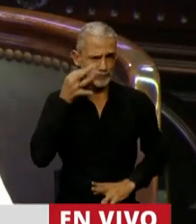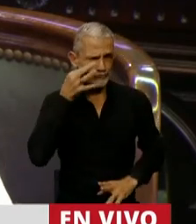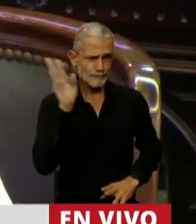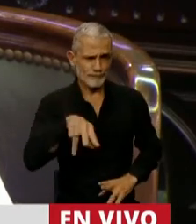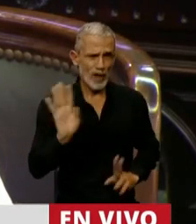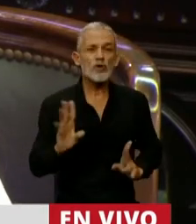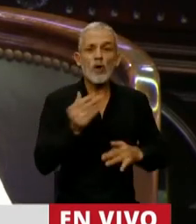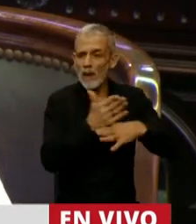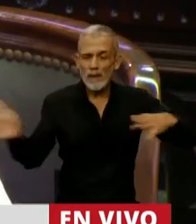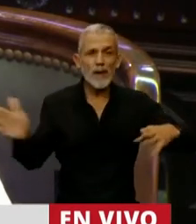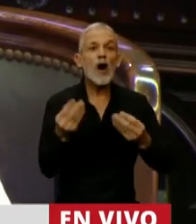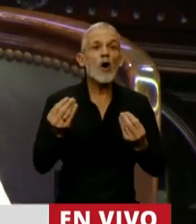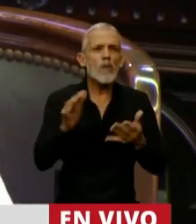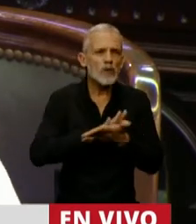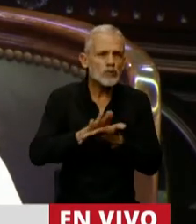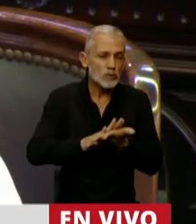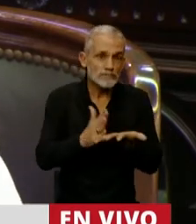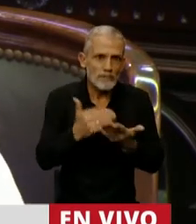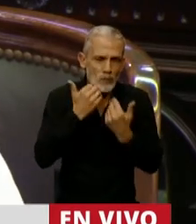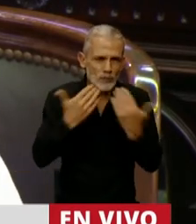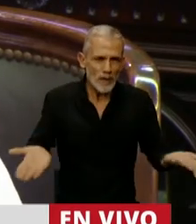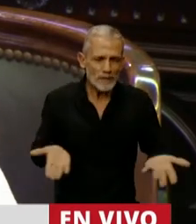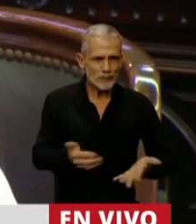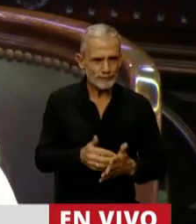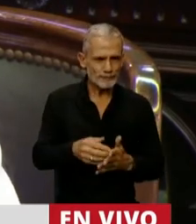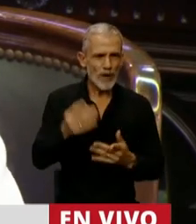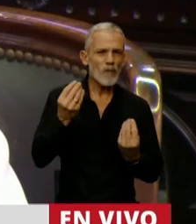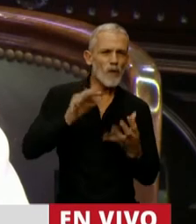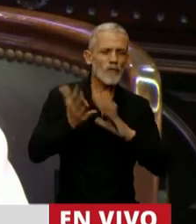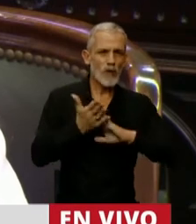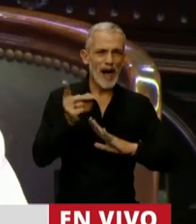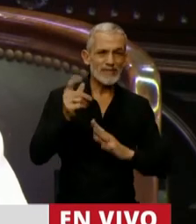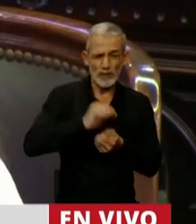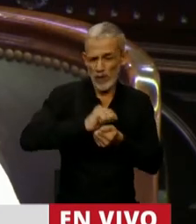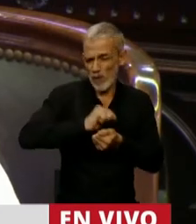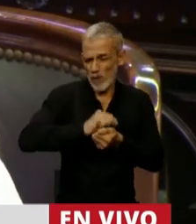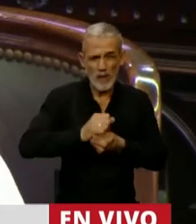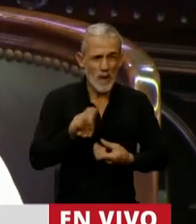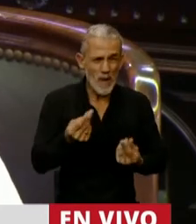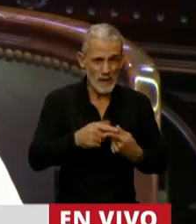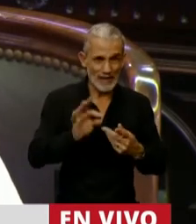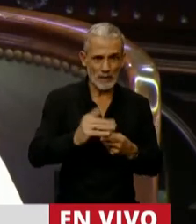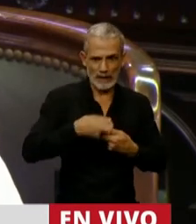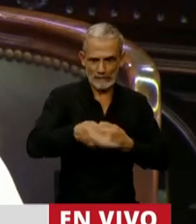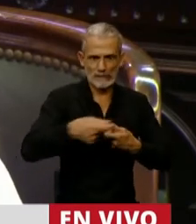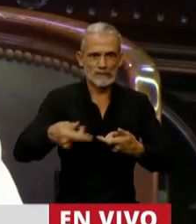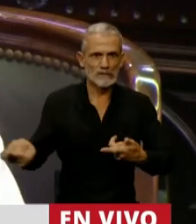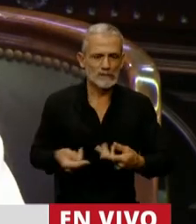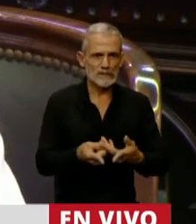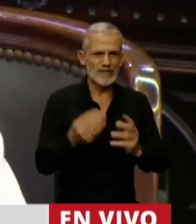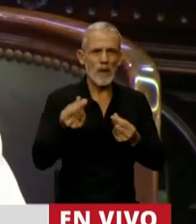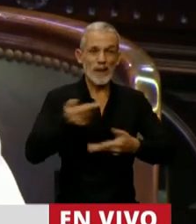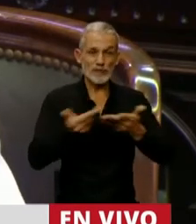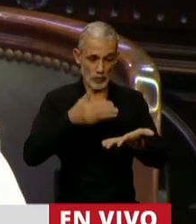todavía cómo vamos a hacer para salir de la crisis. Con las proyecciones de emisión para financiar el déficit que el